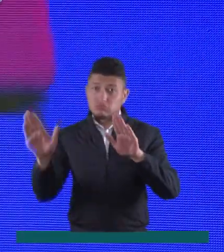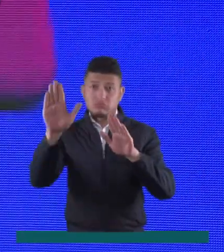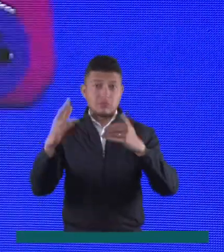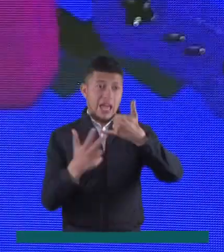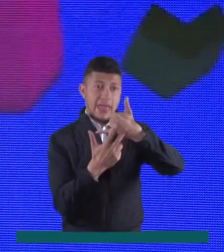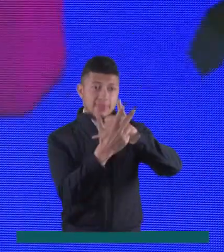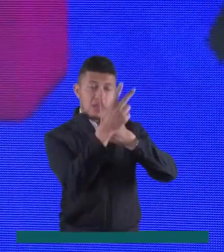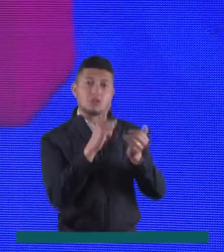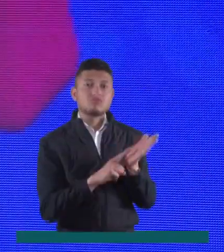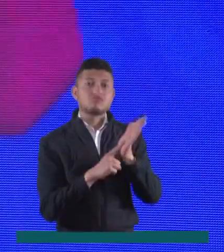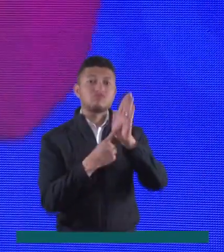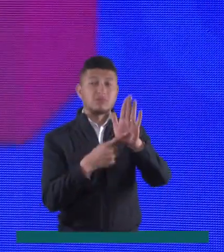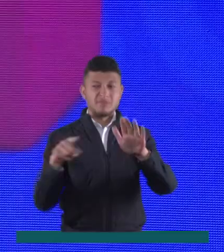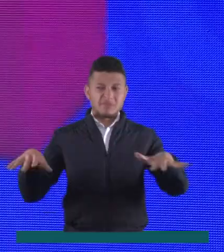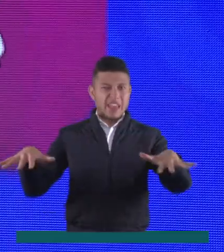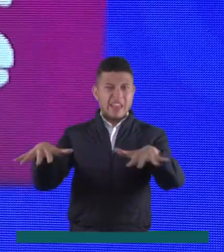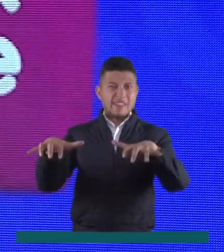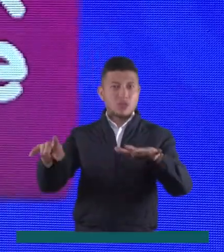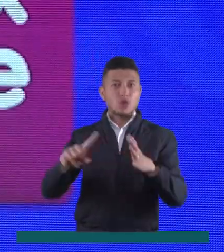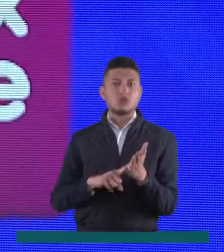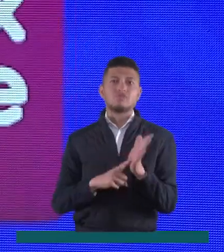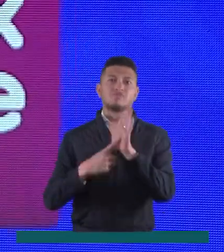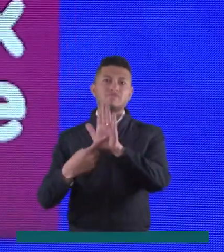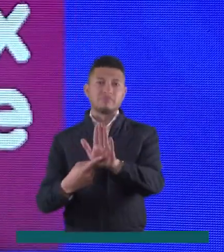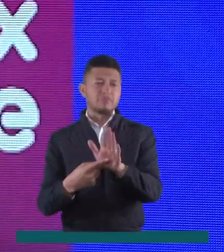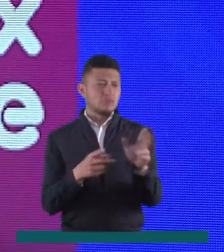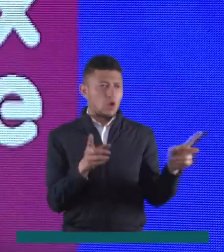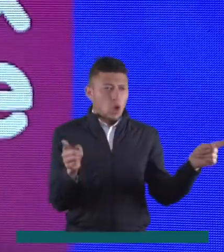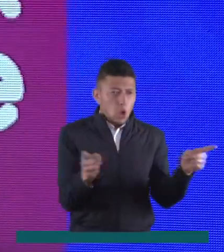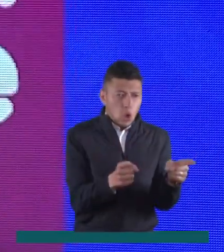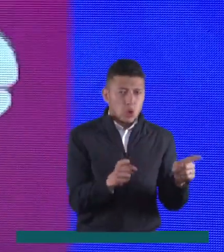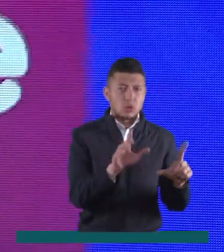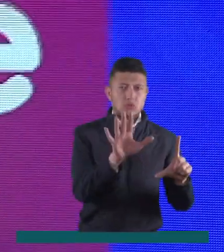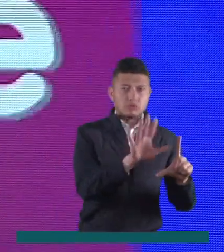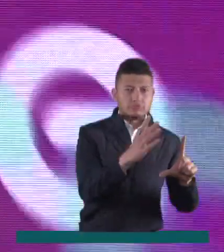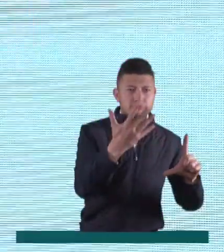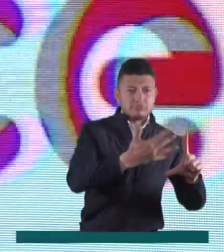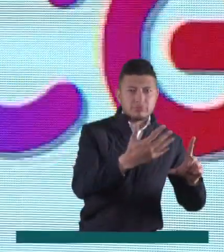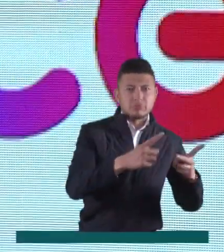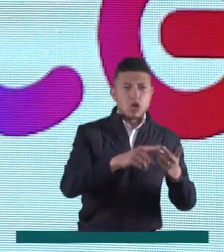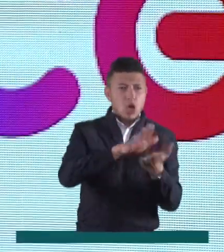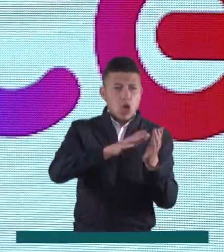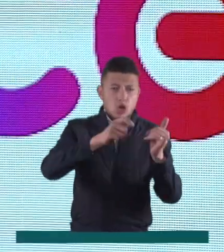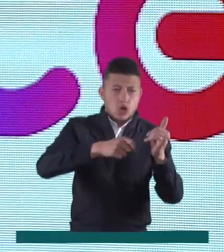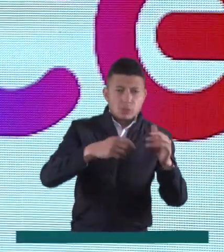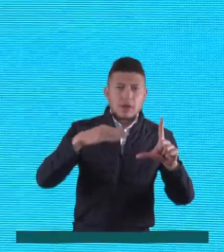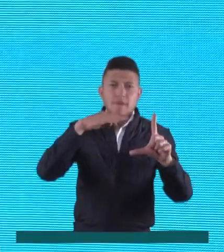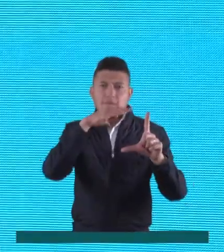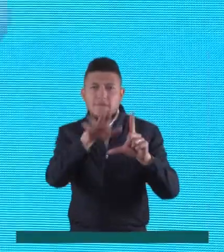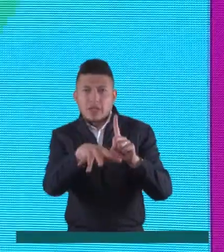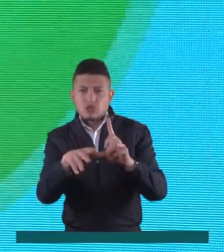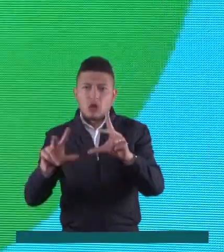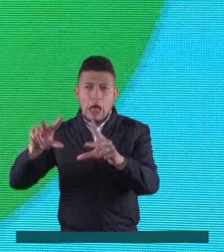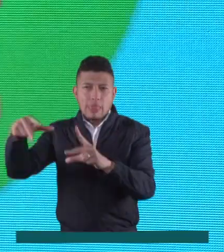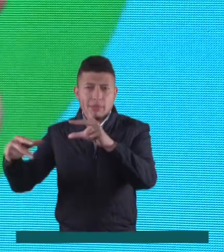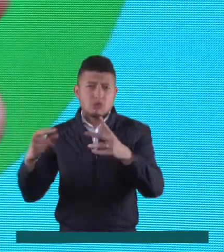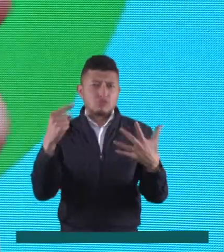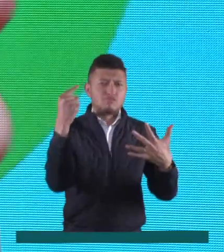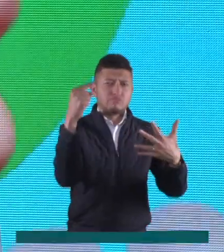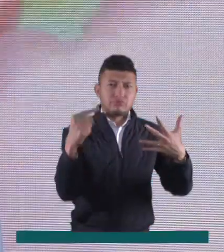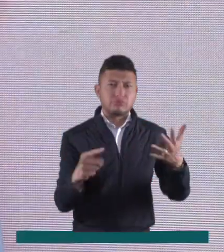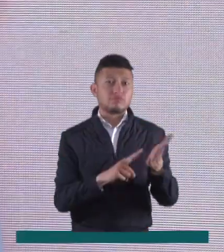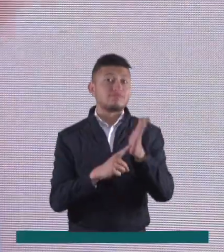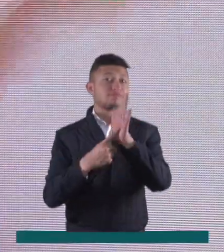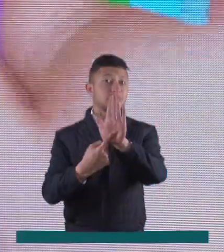de la región andina del país. El evento contó con la presentación de cortometrajes, documentales, de ficción y animación y Daniela